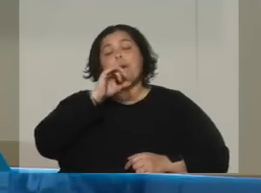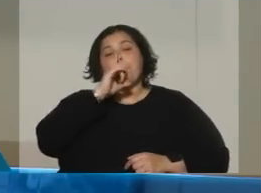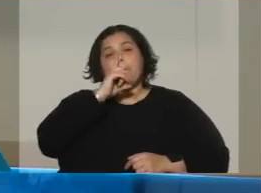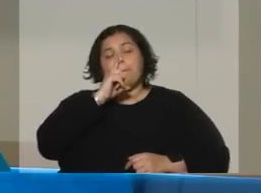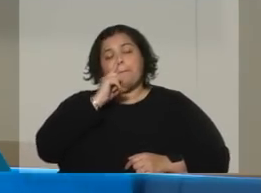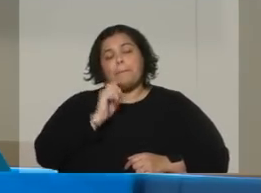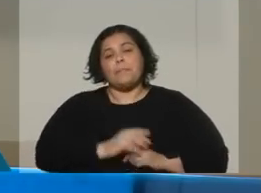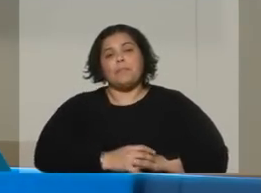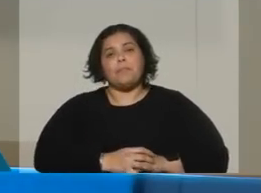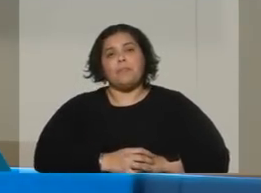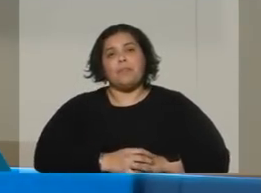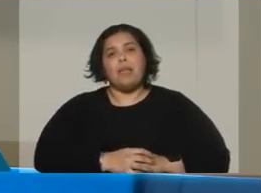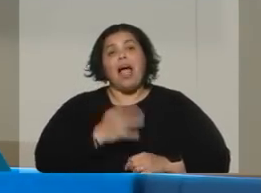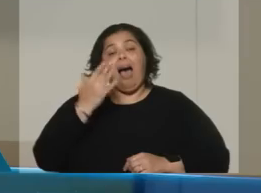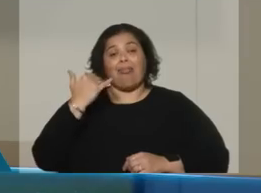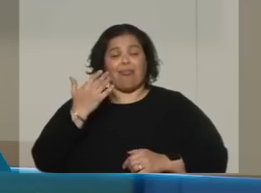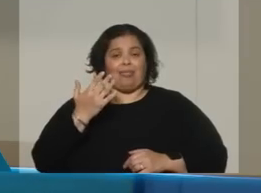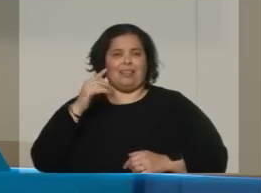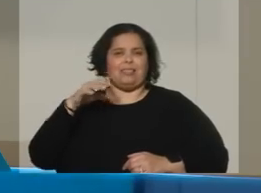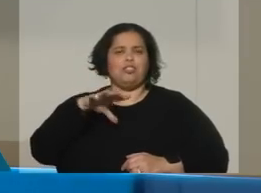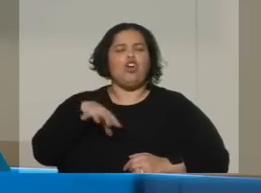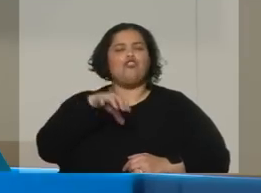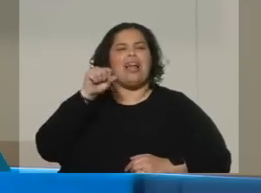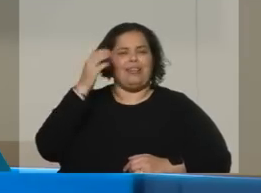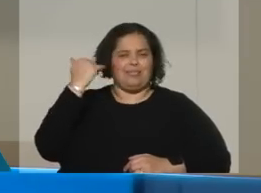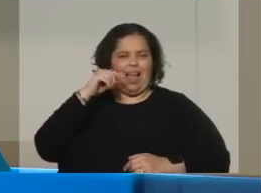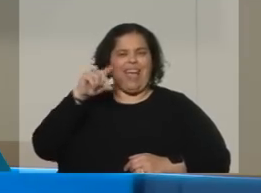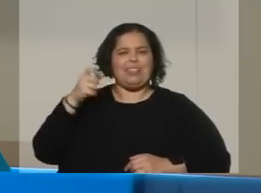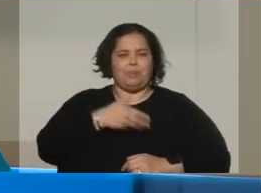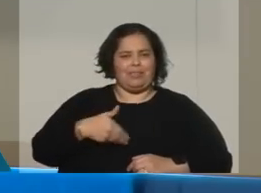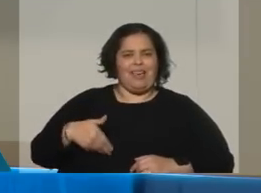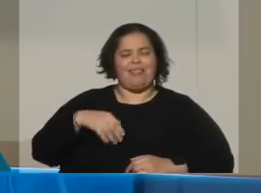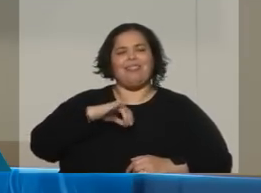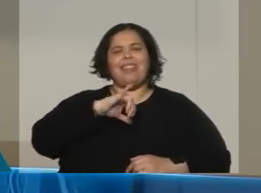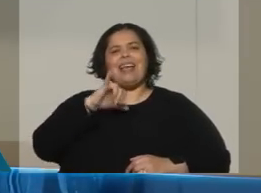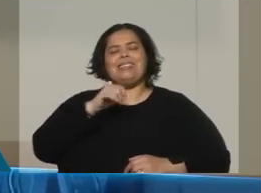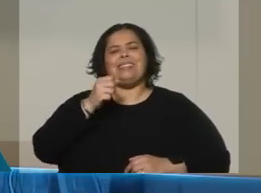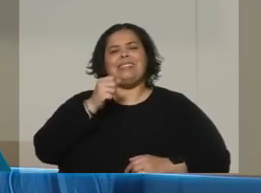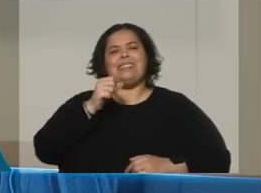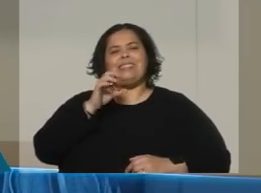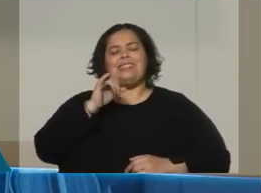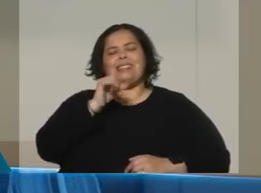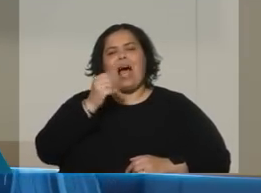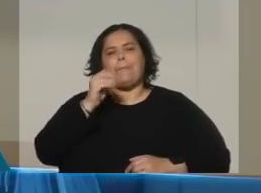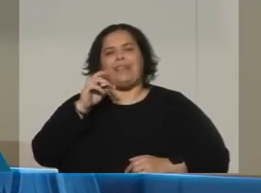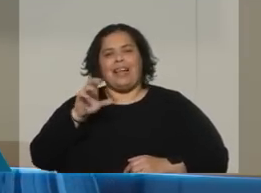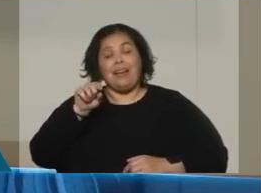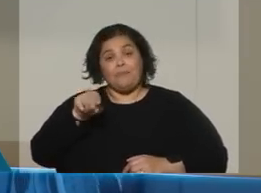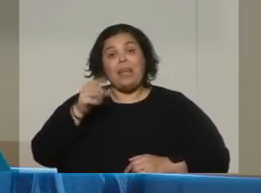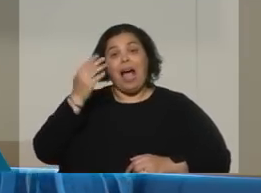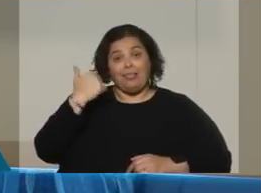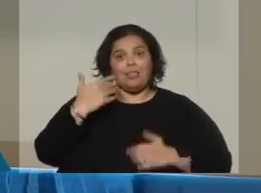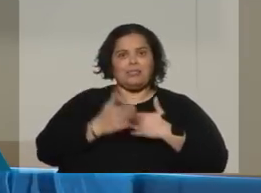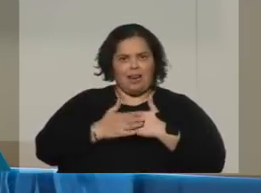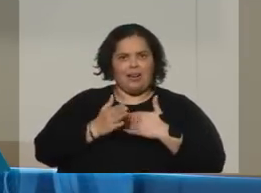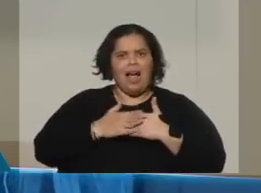muy cerca de Maduro, lo cual a veces le ha generado críticas, bueno, en teoría lo ha hecho en función de